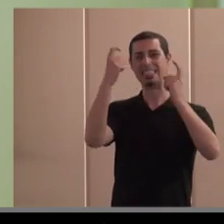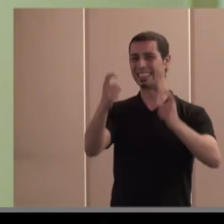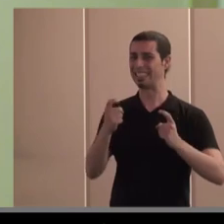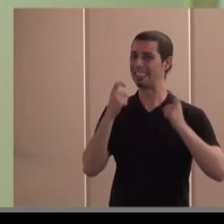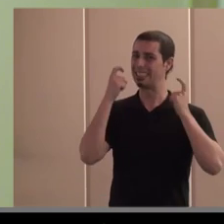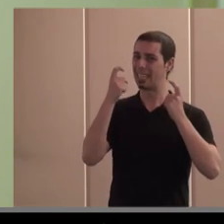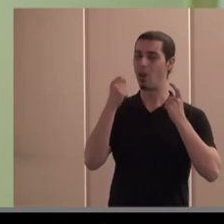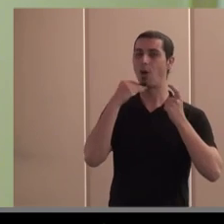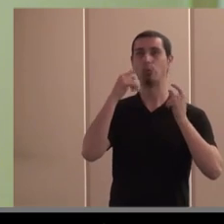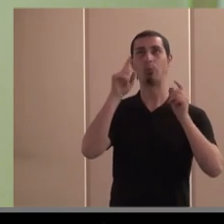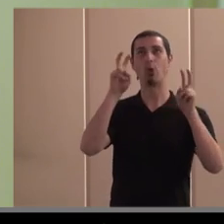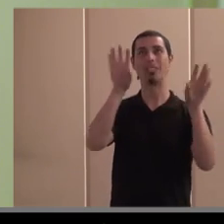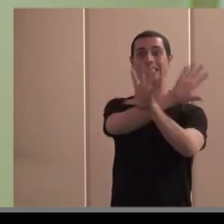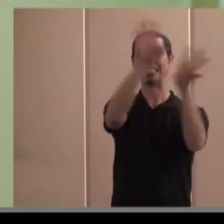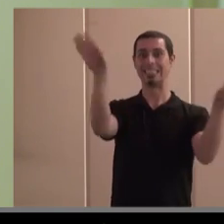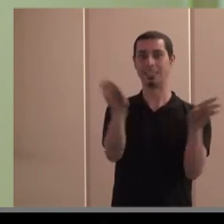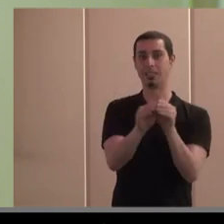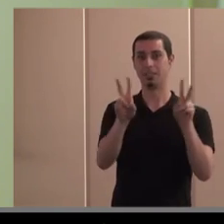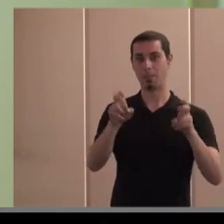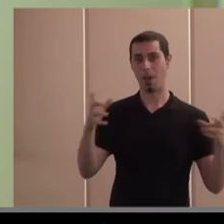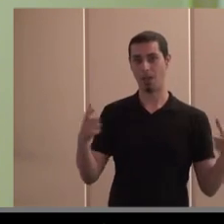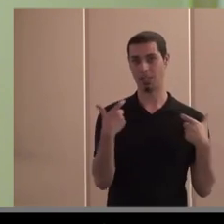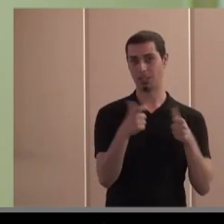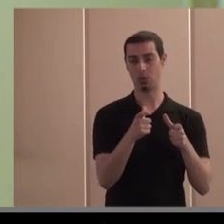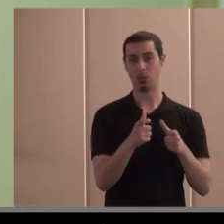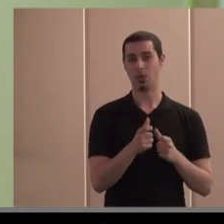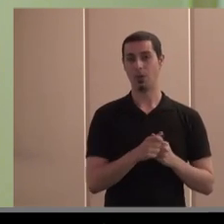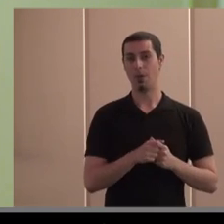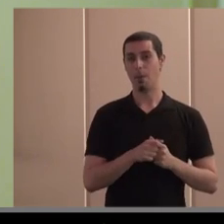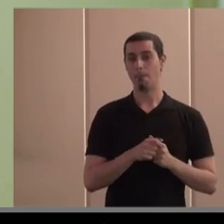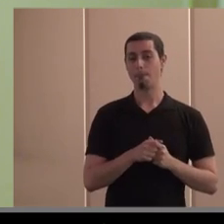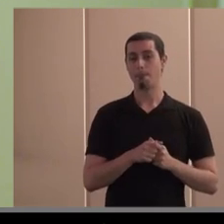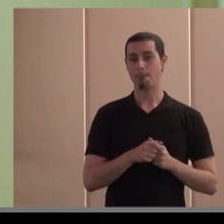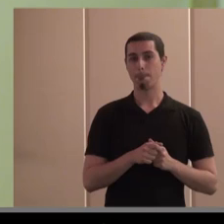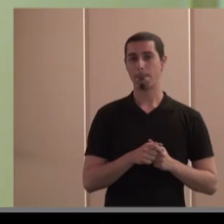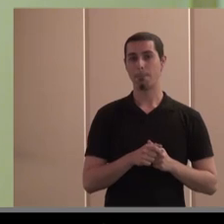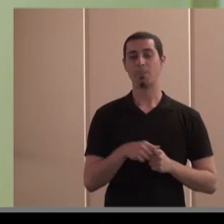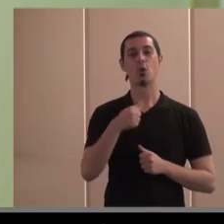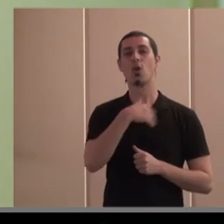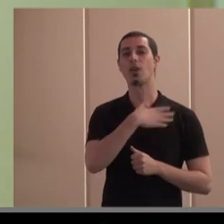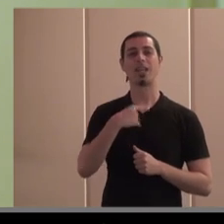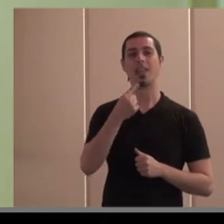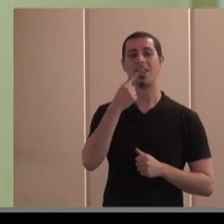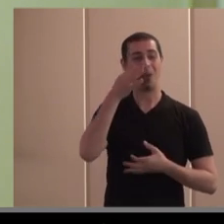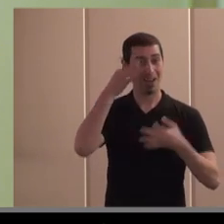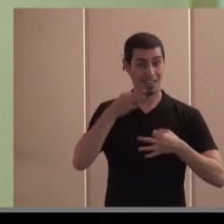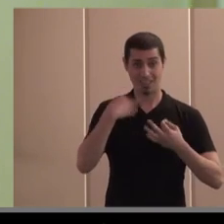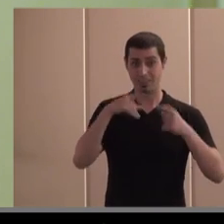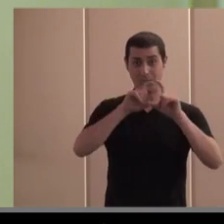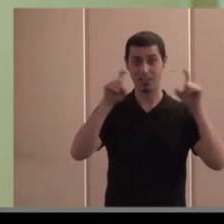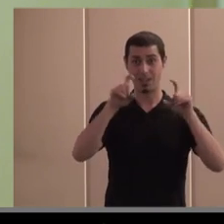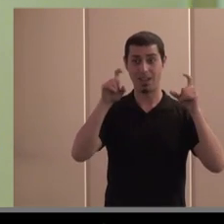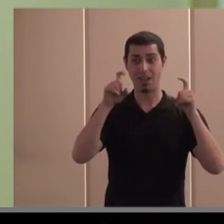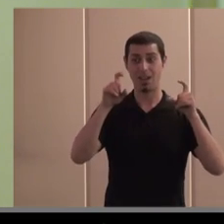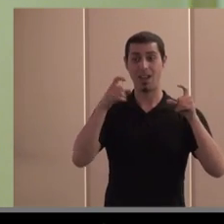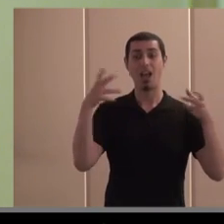dar a nivel global que es este sector que esta quería deciros o sea esta realidad empresarial que